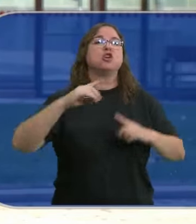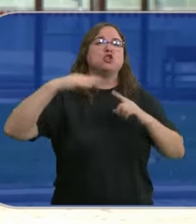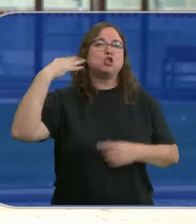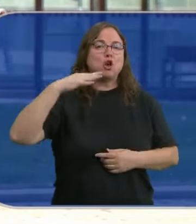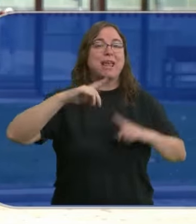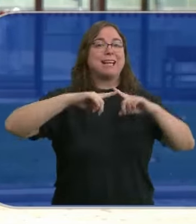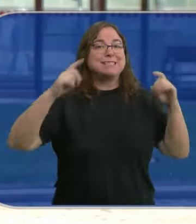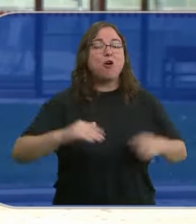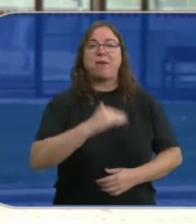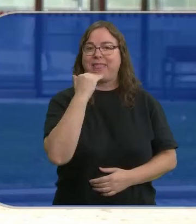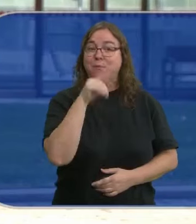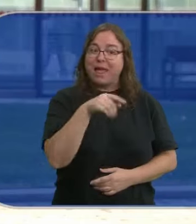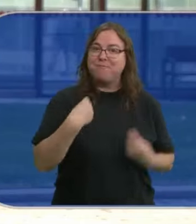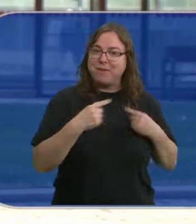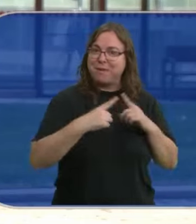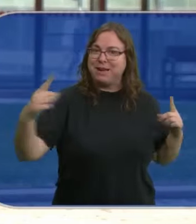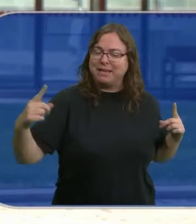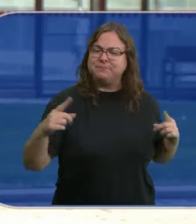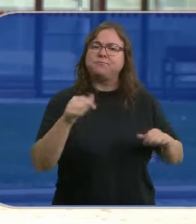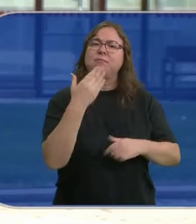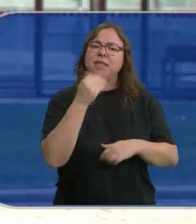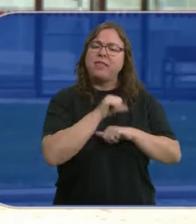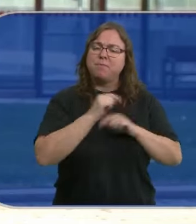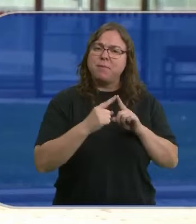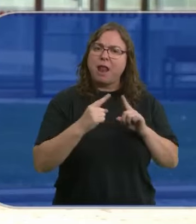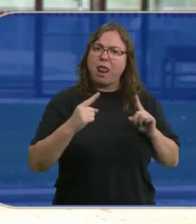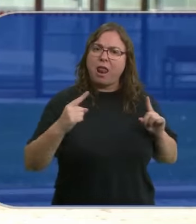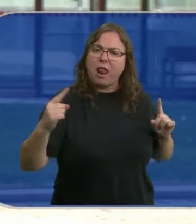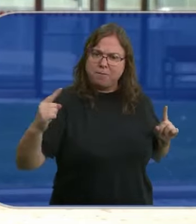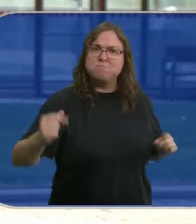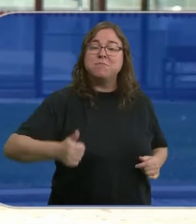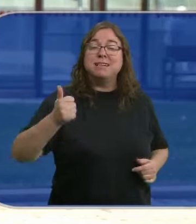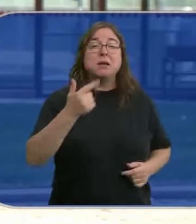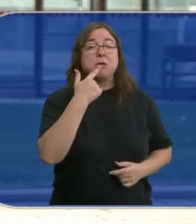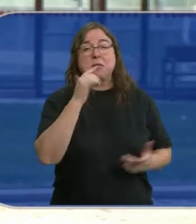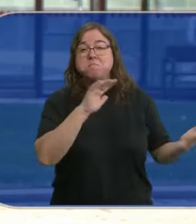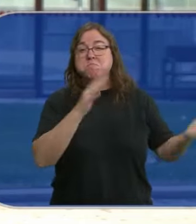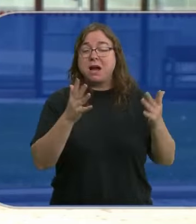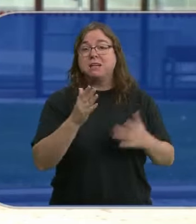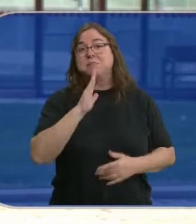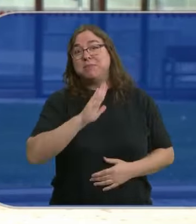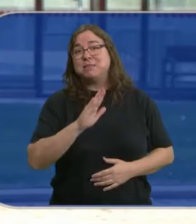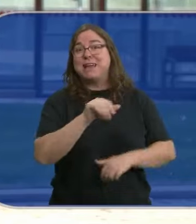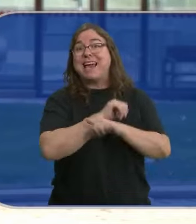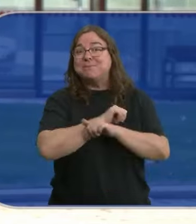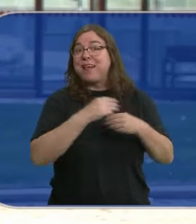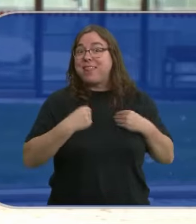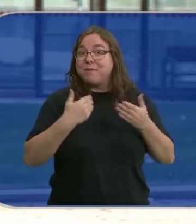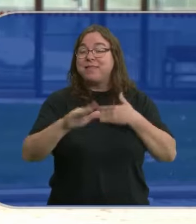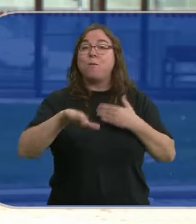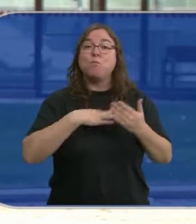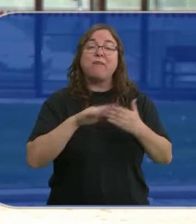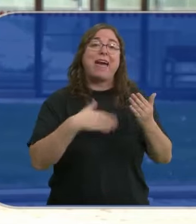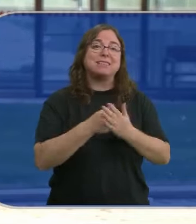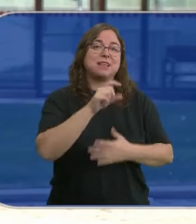y Zamora. La esperanza de vida parece que va en aumento, pero los números nos indican que estarían rondando entre los 115 y 120